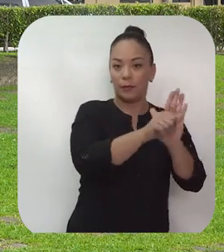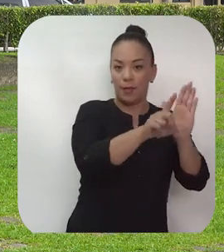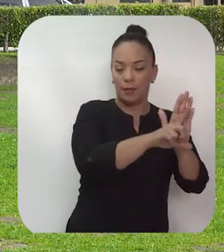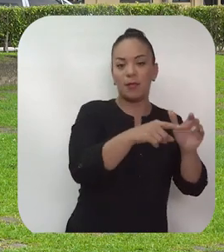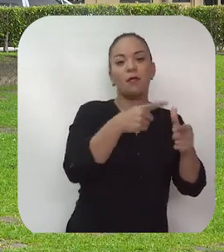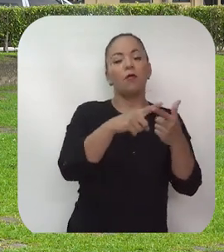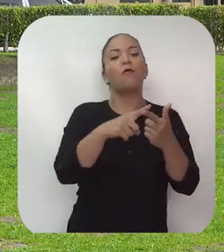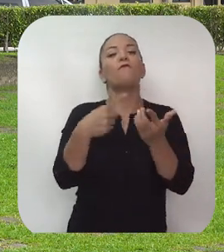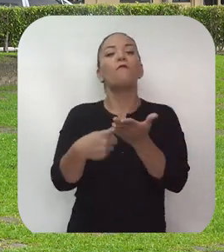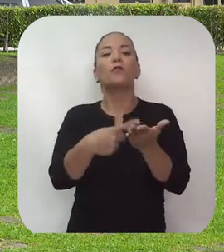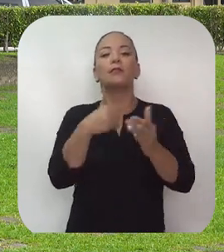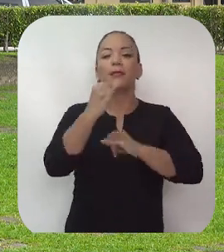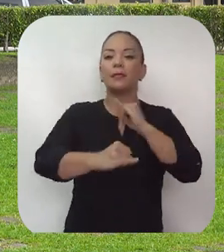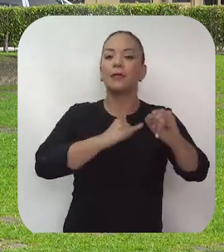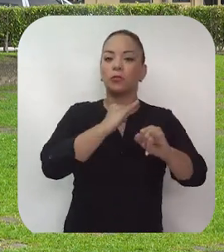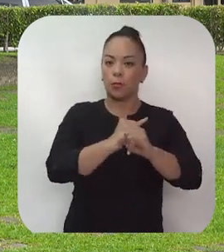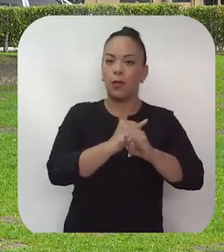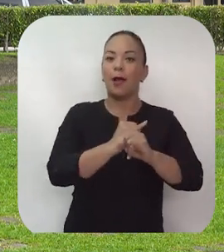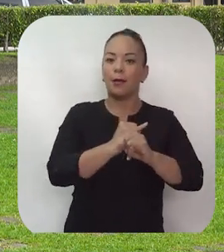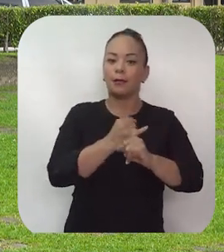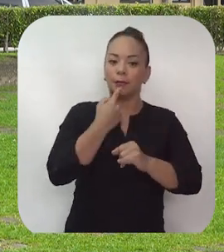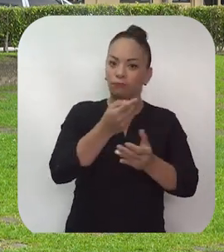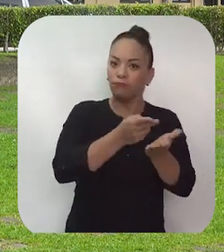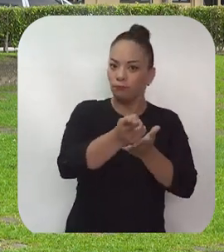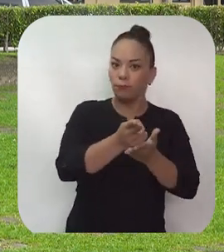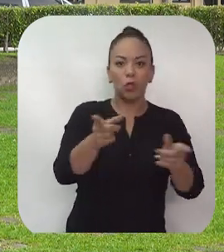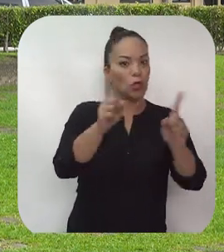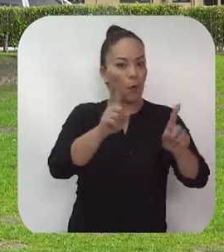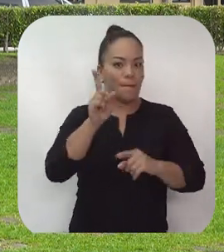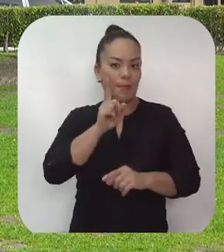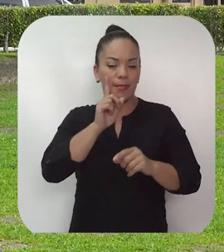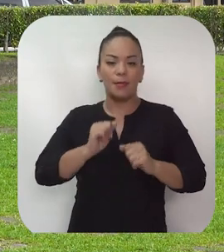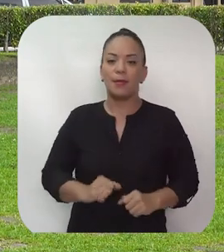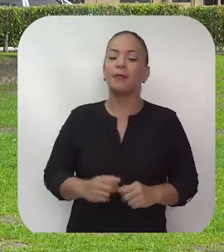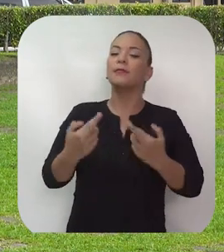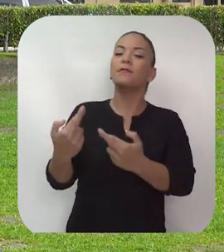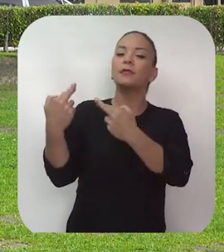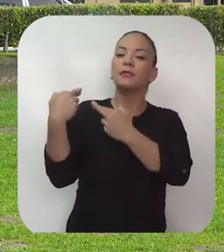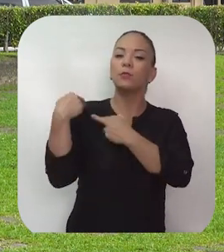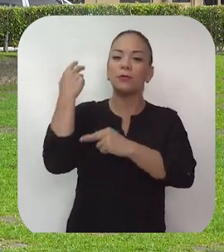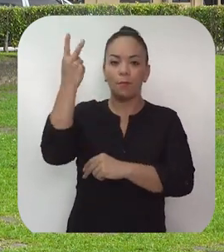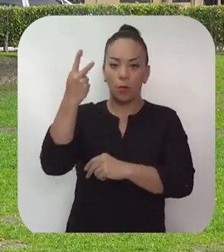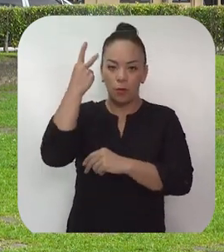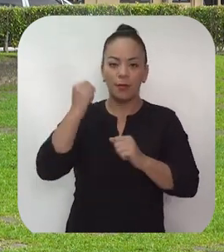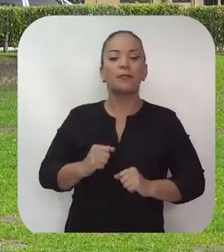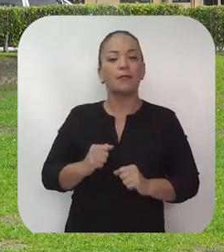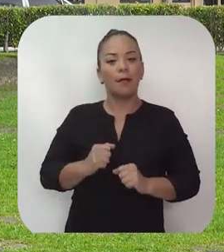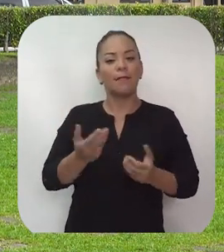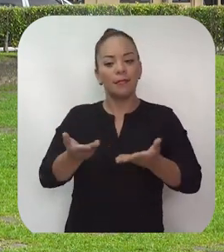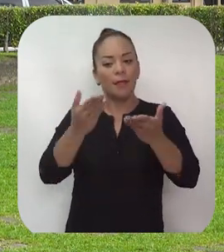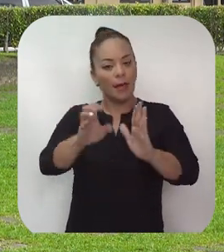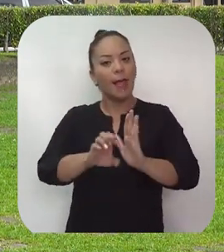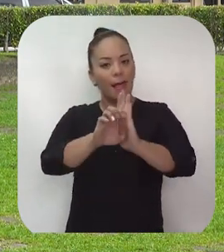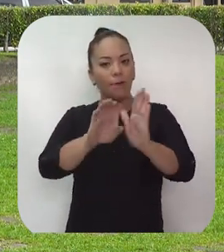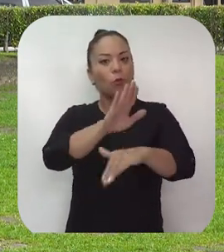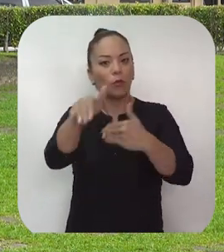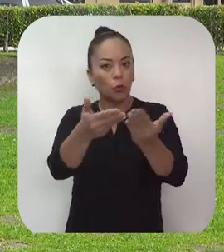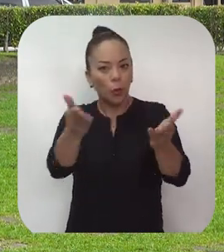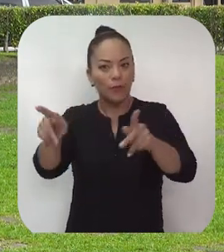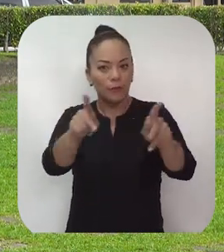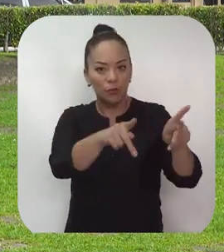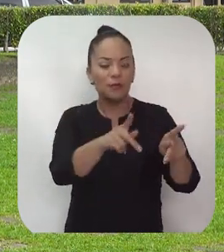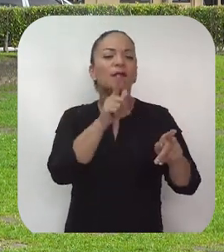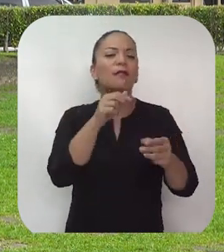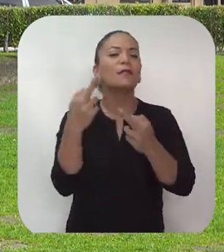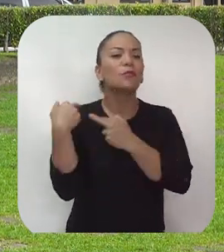internacionales, donde tampoco es válido ir a decir mentiras. La responsabilidad política y de ejemplo a la ciudadanía